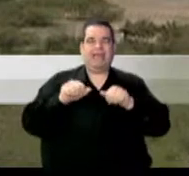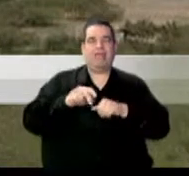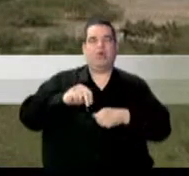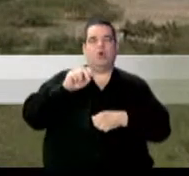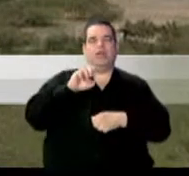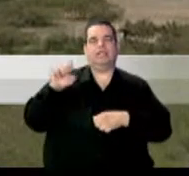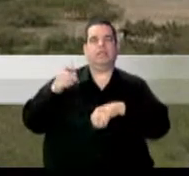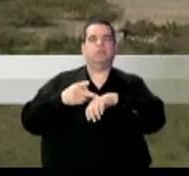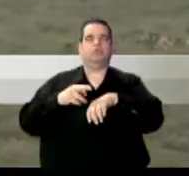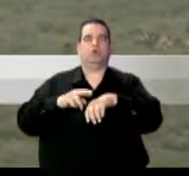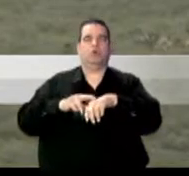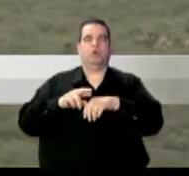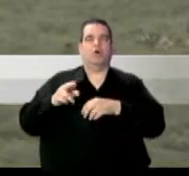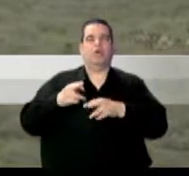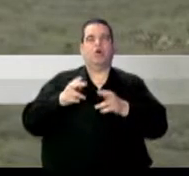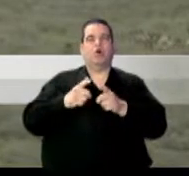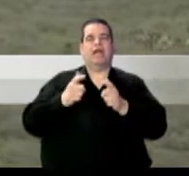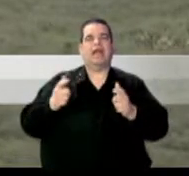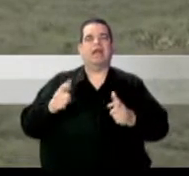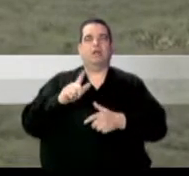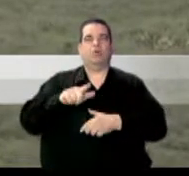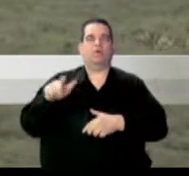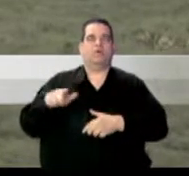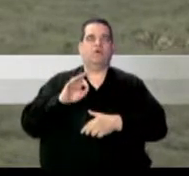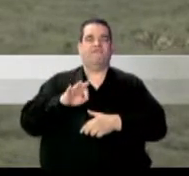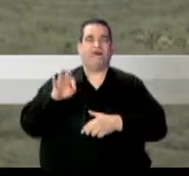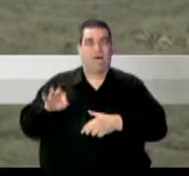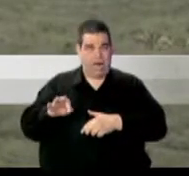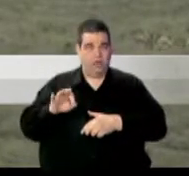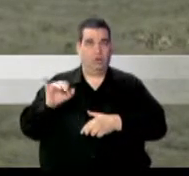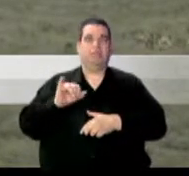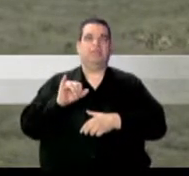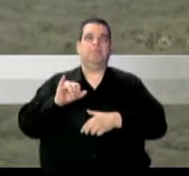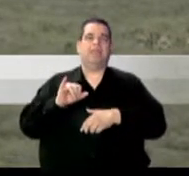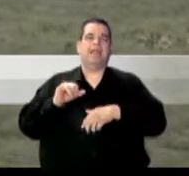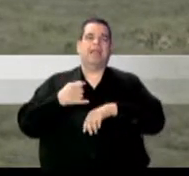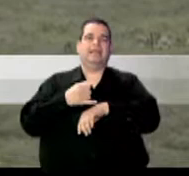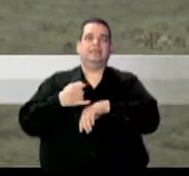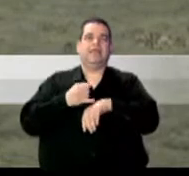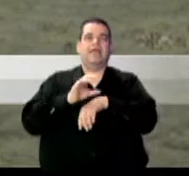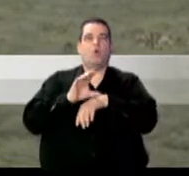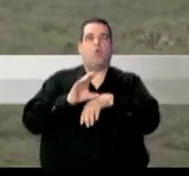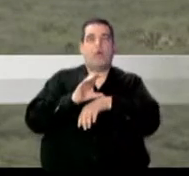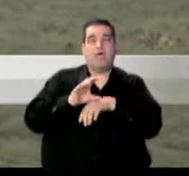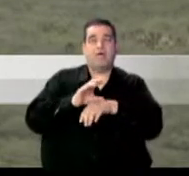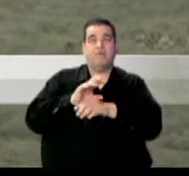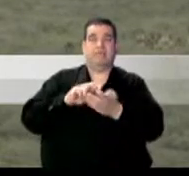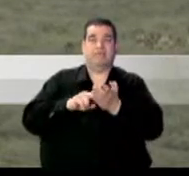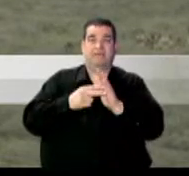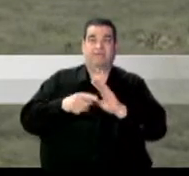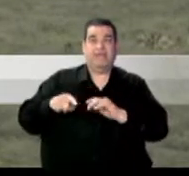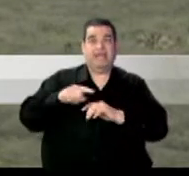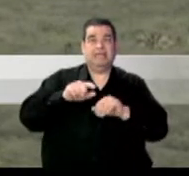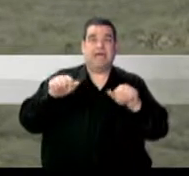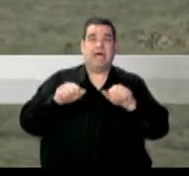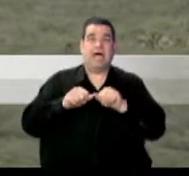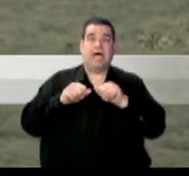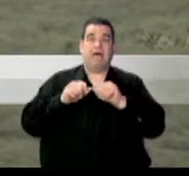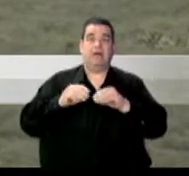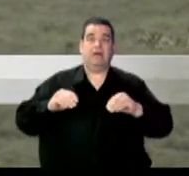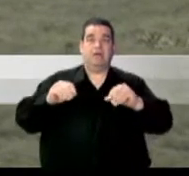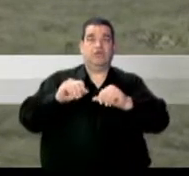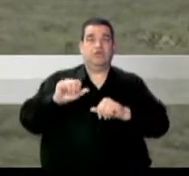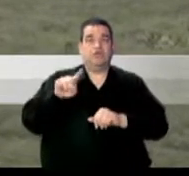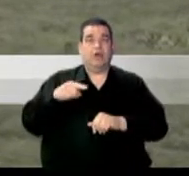las inmediaciones de río grande luquillo y fajardo y la isla municipio de culebra las cuales se convierten ahora en dos de sólo 10